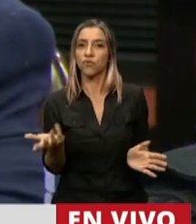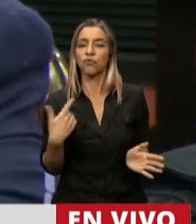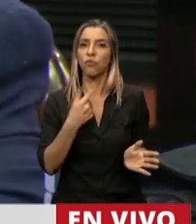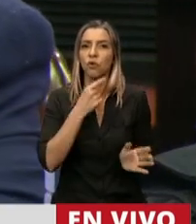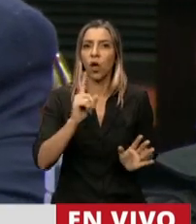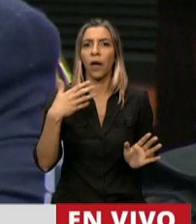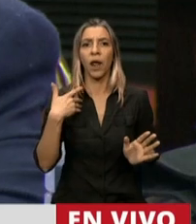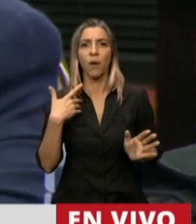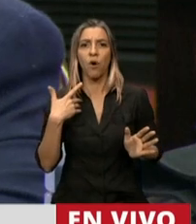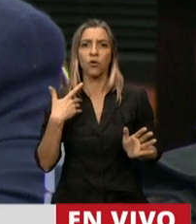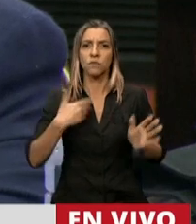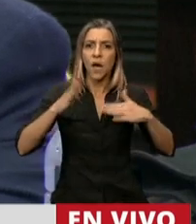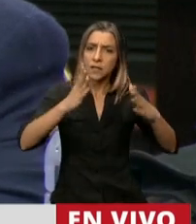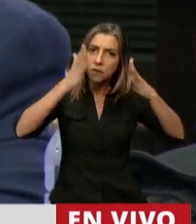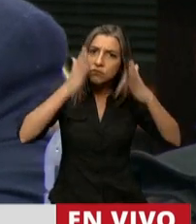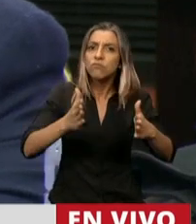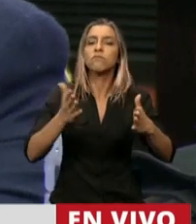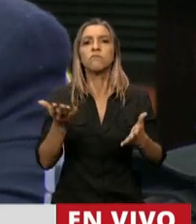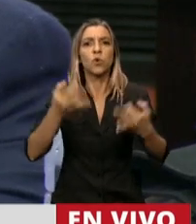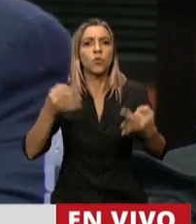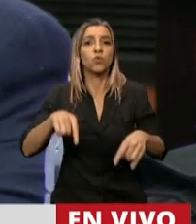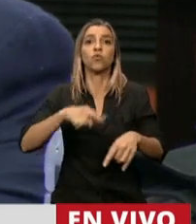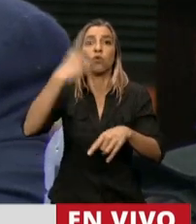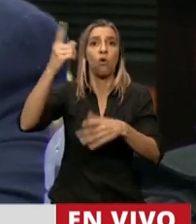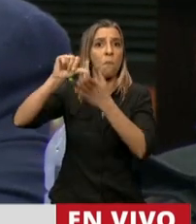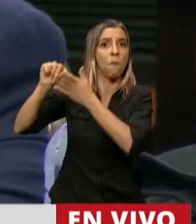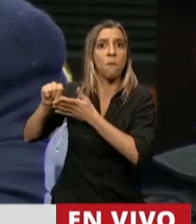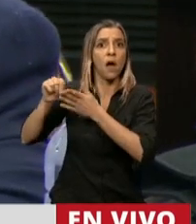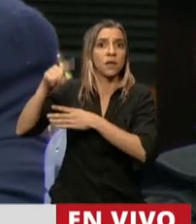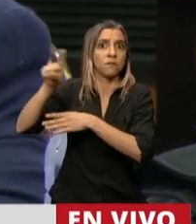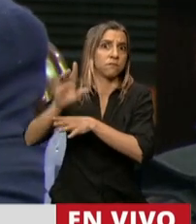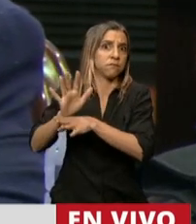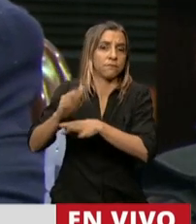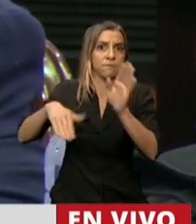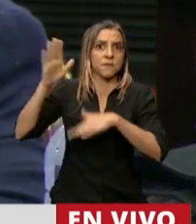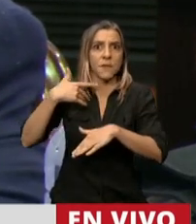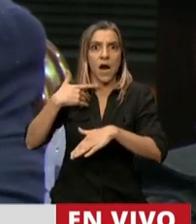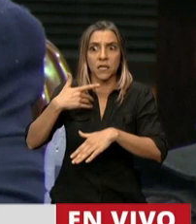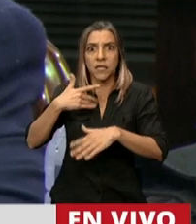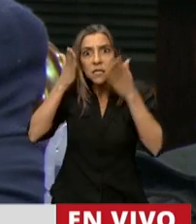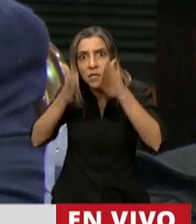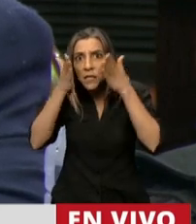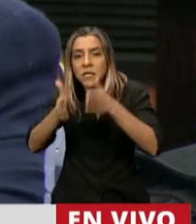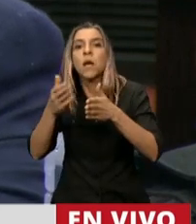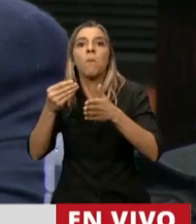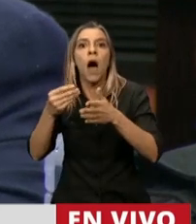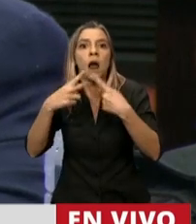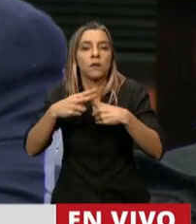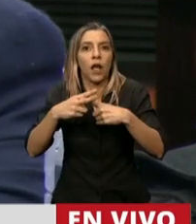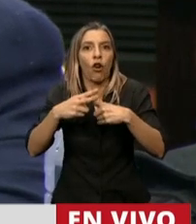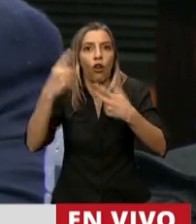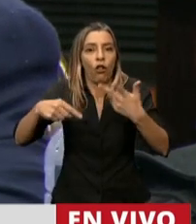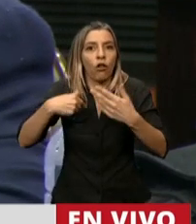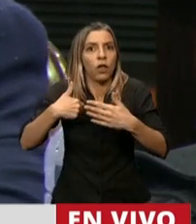intensa en el momento en que un montón de países están corriendo una carrera promocional en este sentido. Me llama la